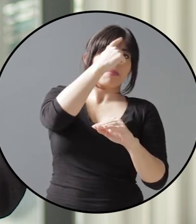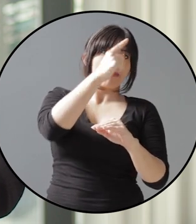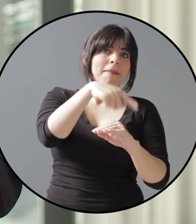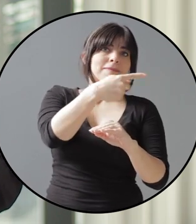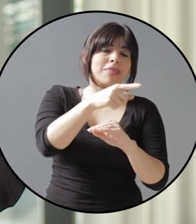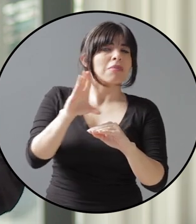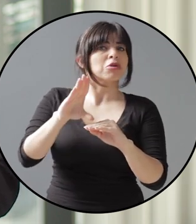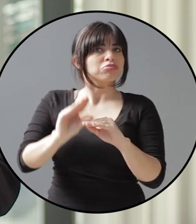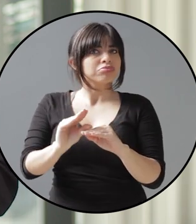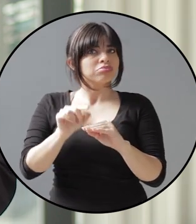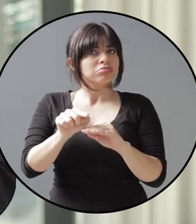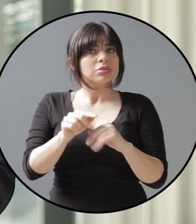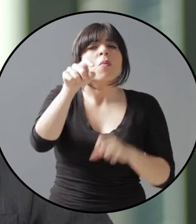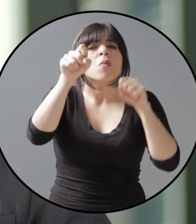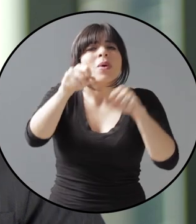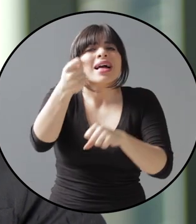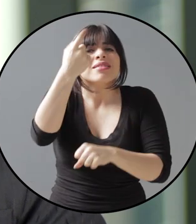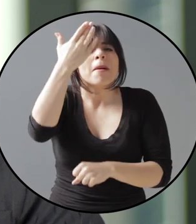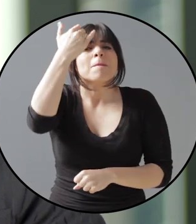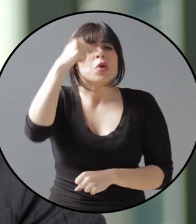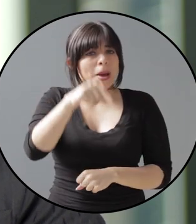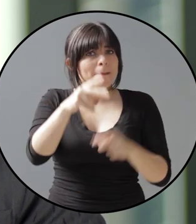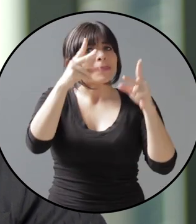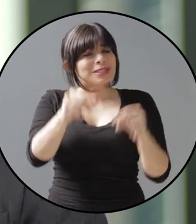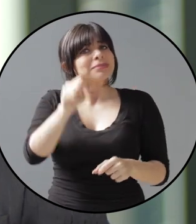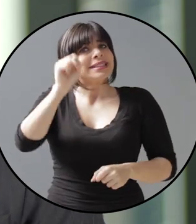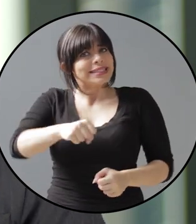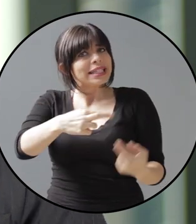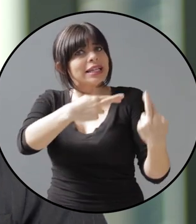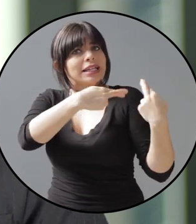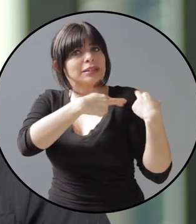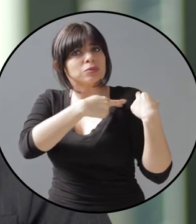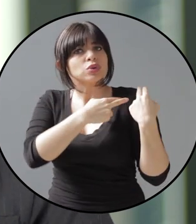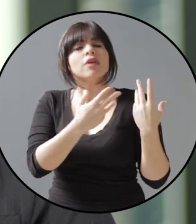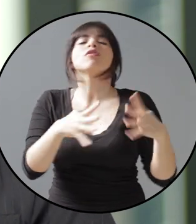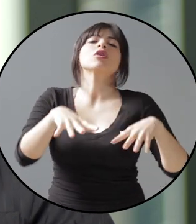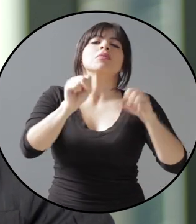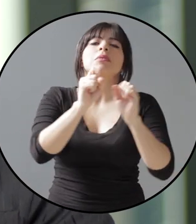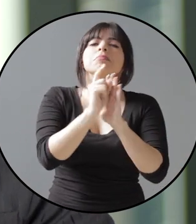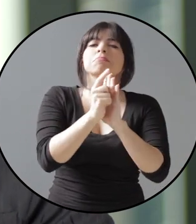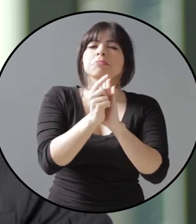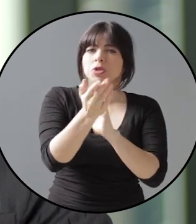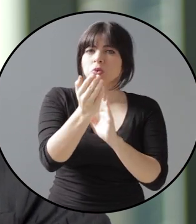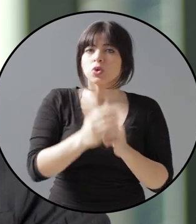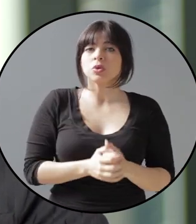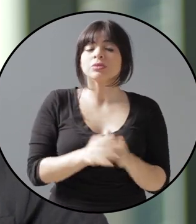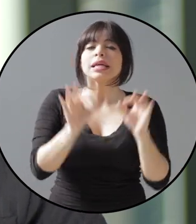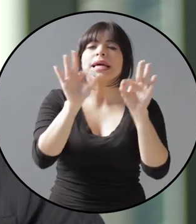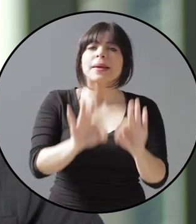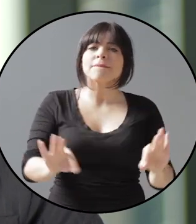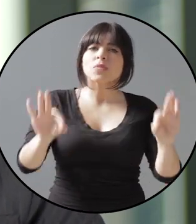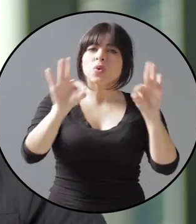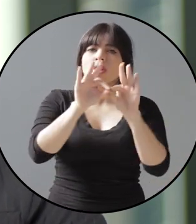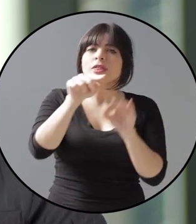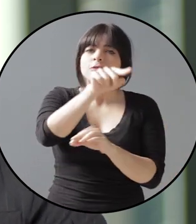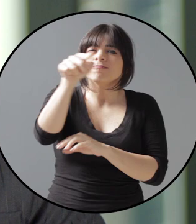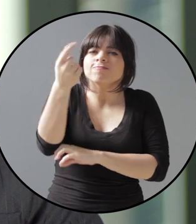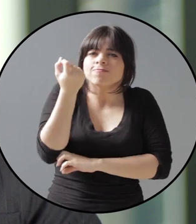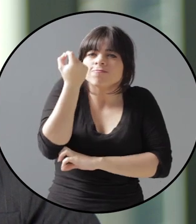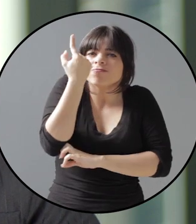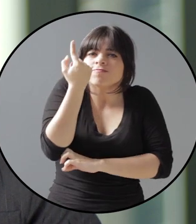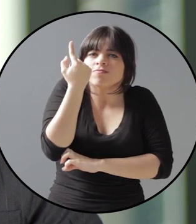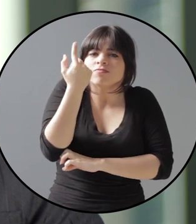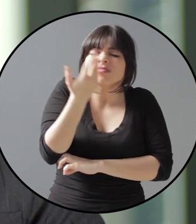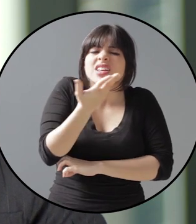a la inflación proyectada. Para entender por qué es un presupuesto responsable, tomaremos solo unos pocos minutos. Es